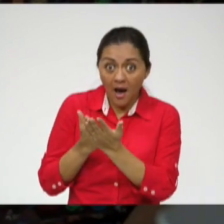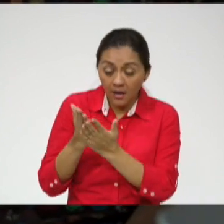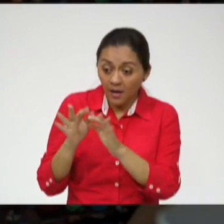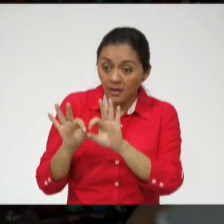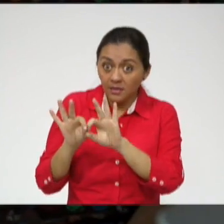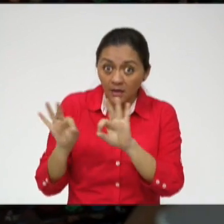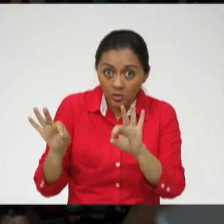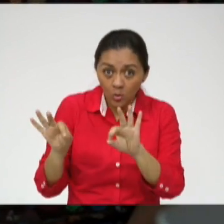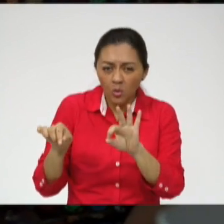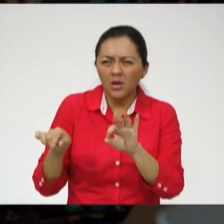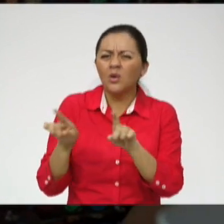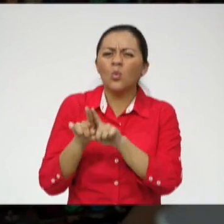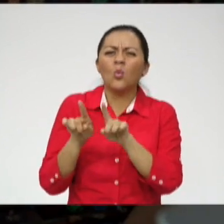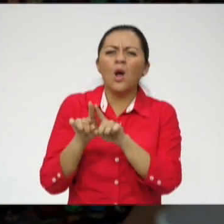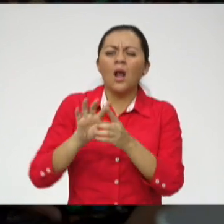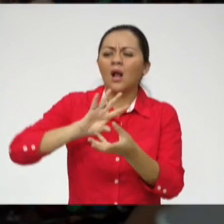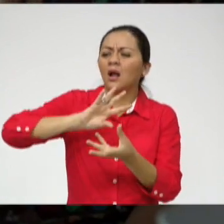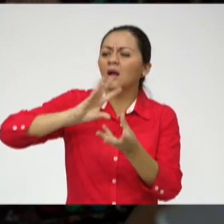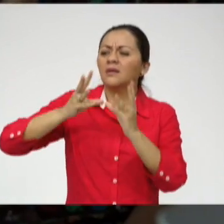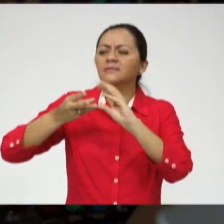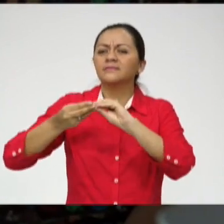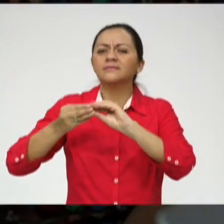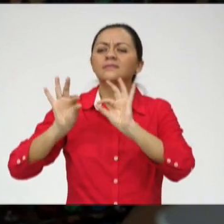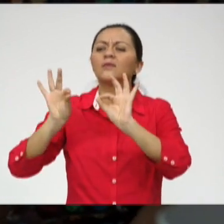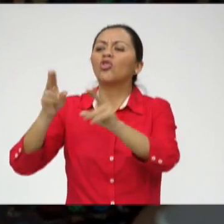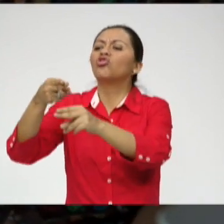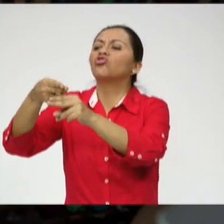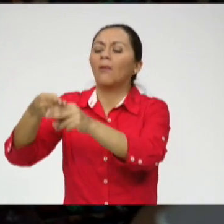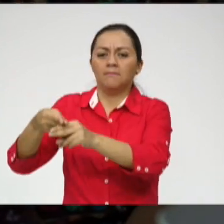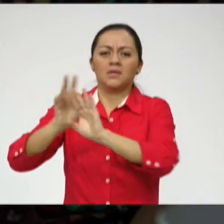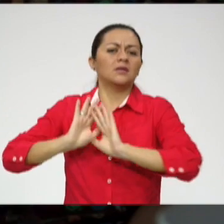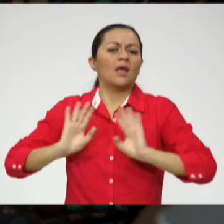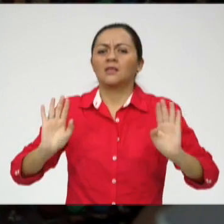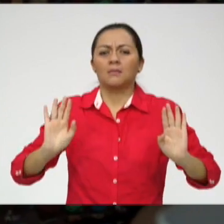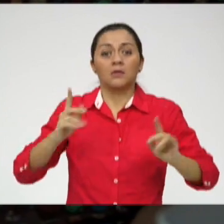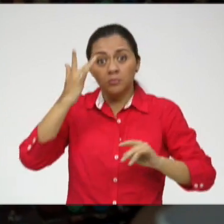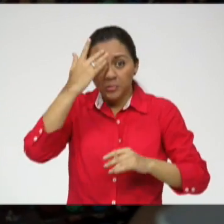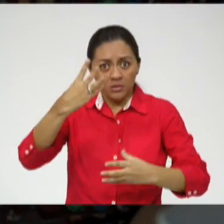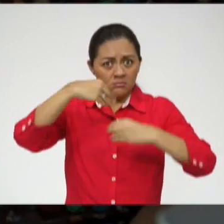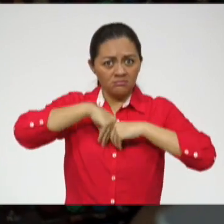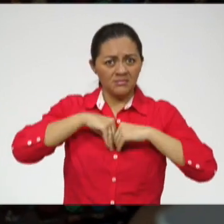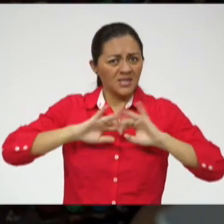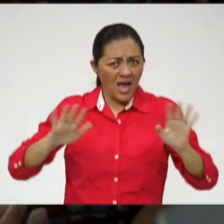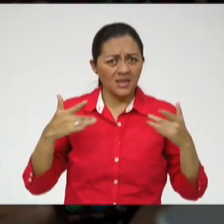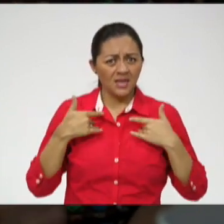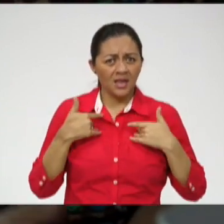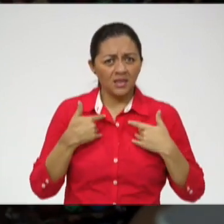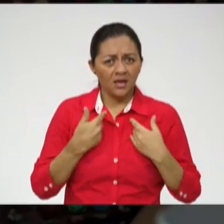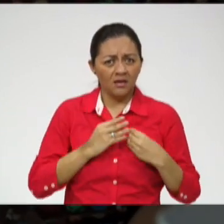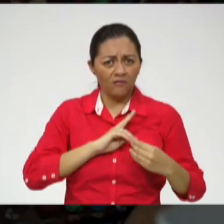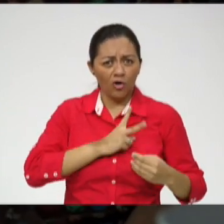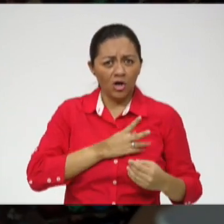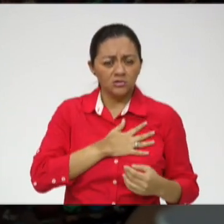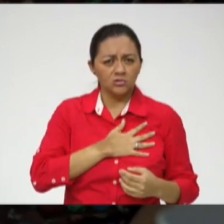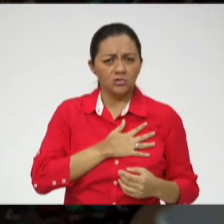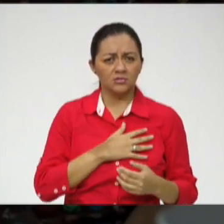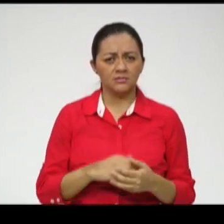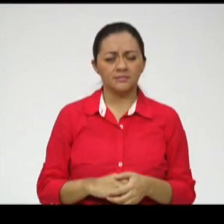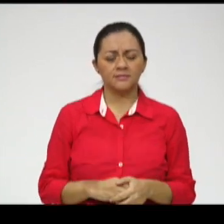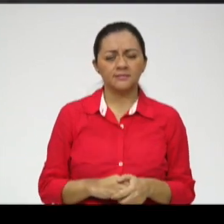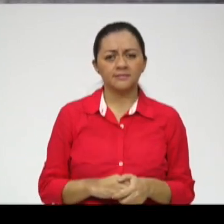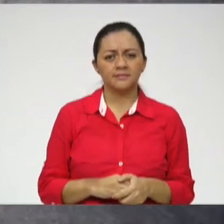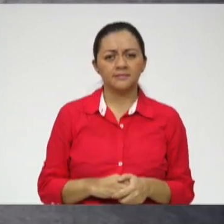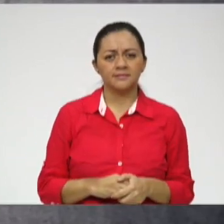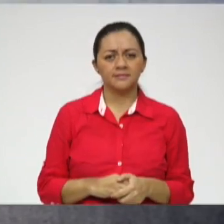que es una forma de darle un aditivo, o sea, algo más a lo que tú conoces y a lo que tú quieres ser.